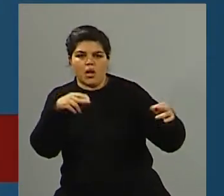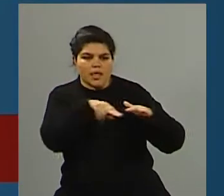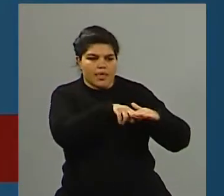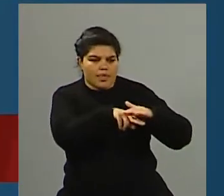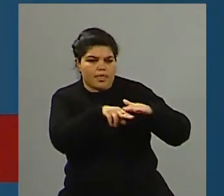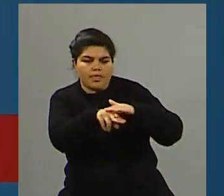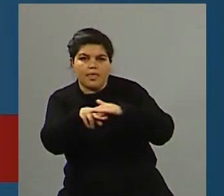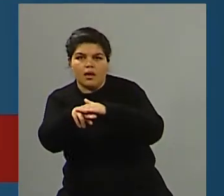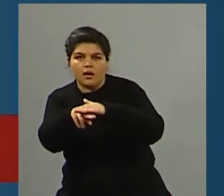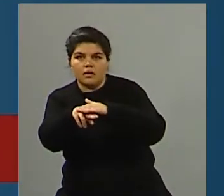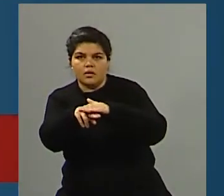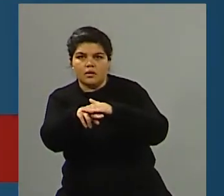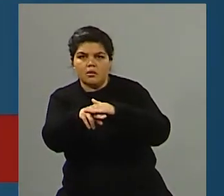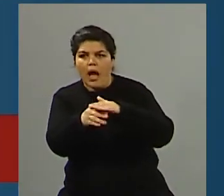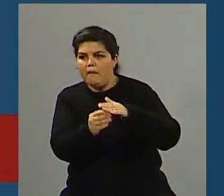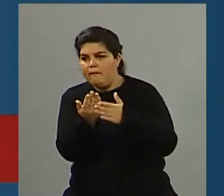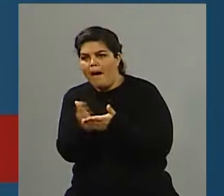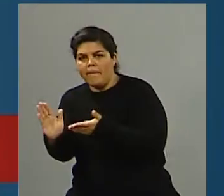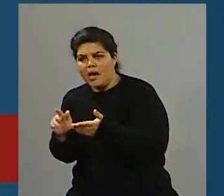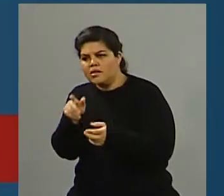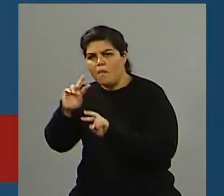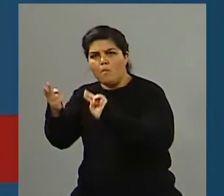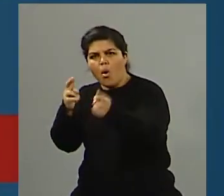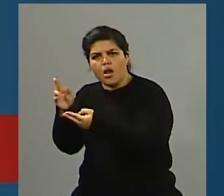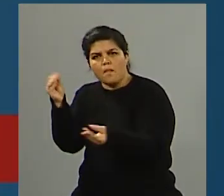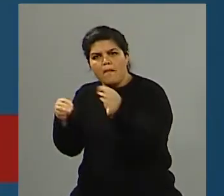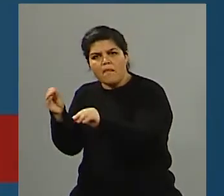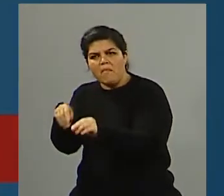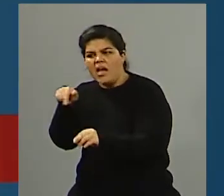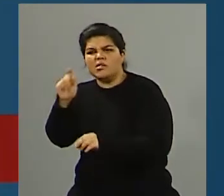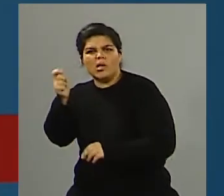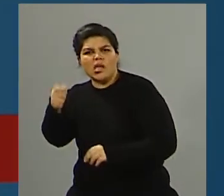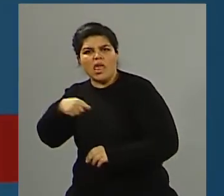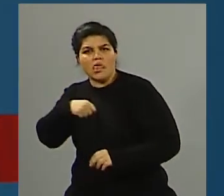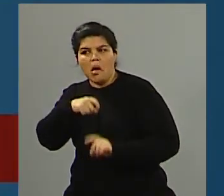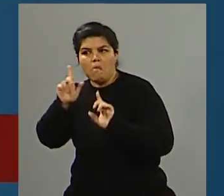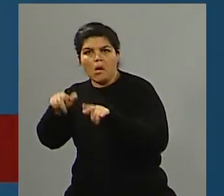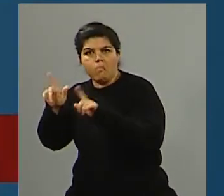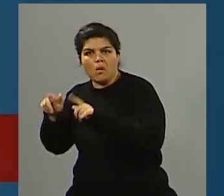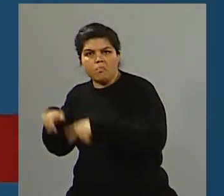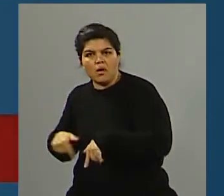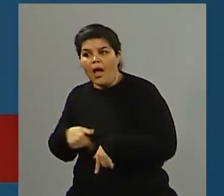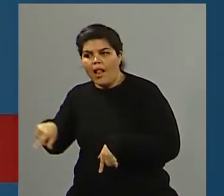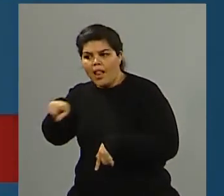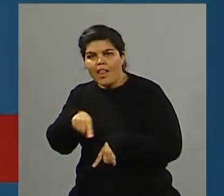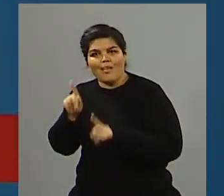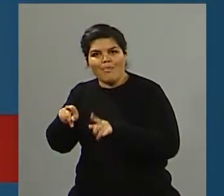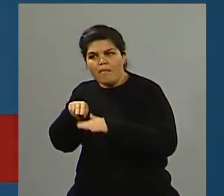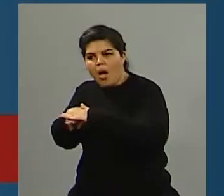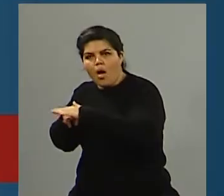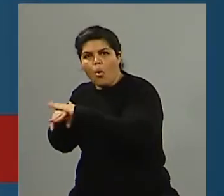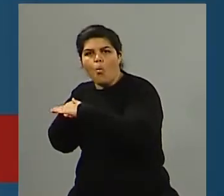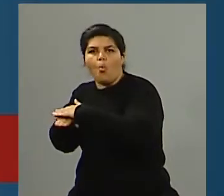cada nombre de los muertos, hay muchos que no se pudieron identificar justamente por esta cuestión. Y cuando uno ve